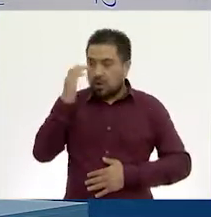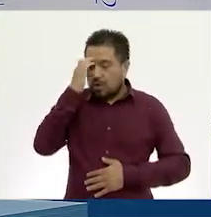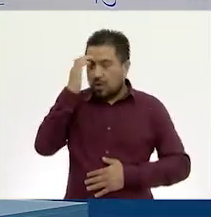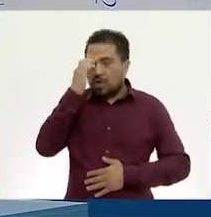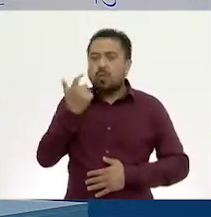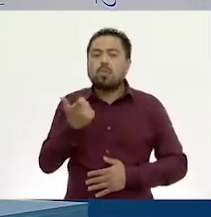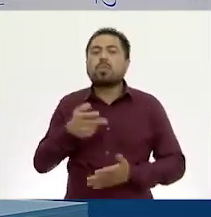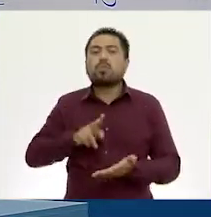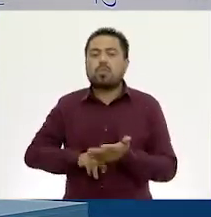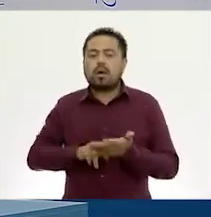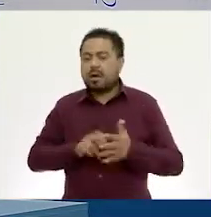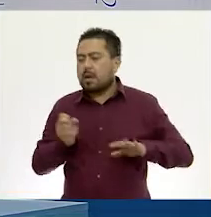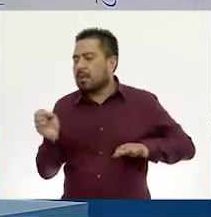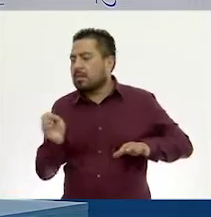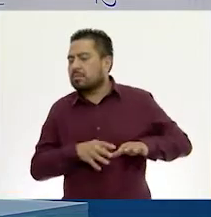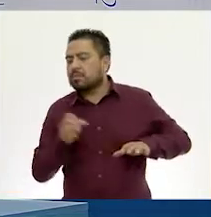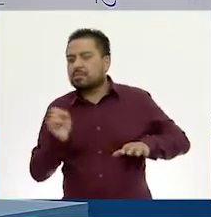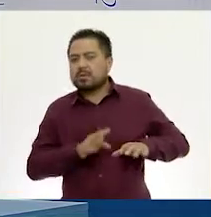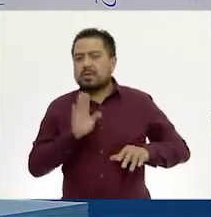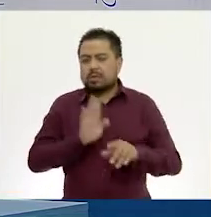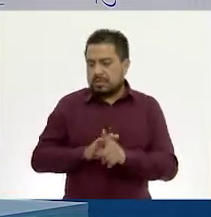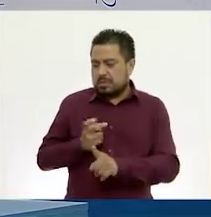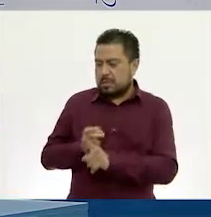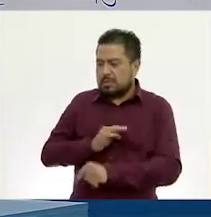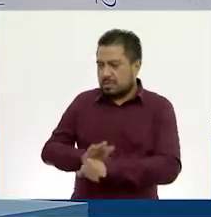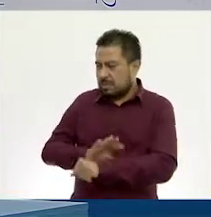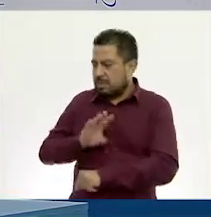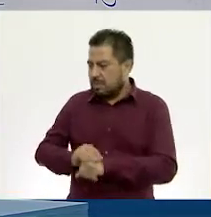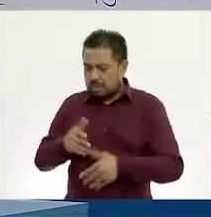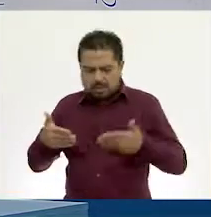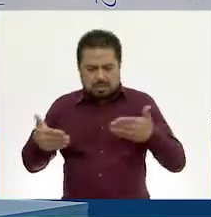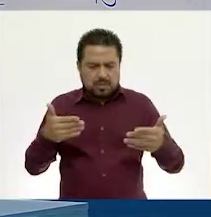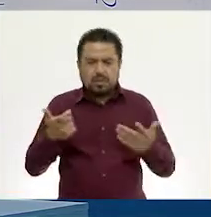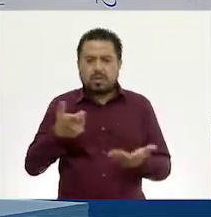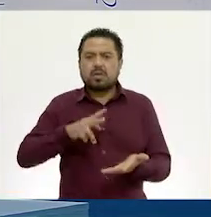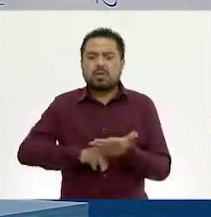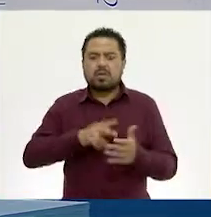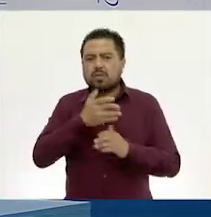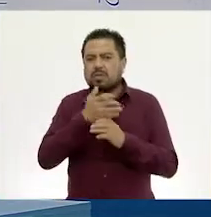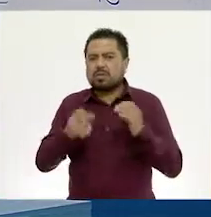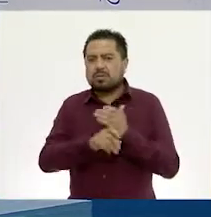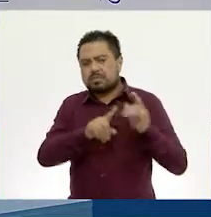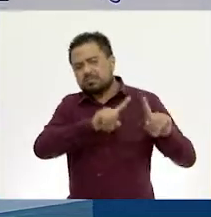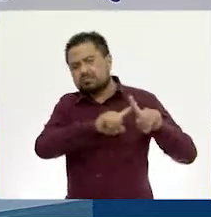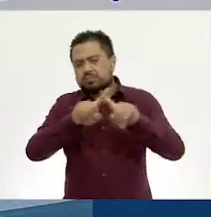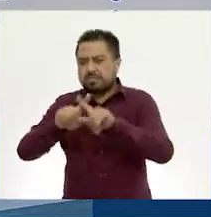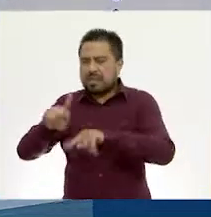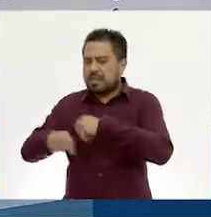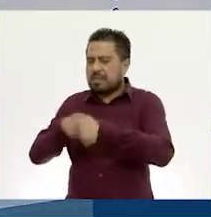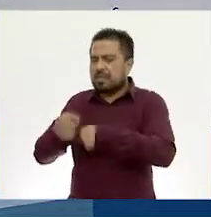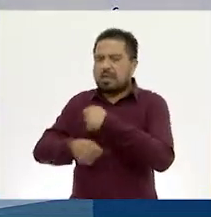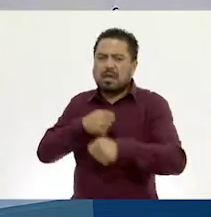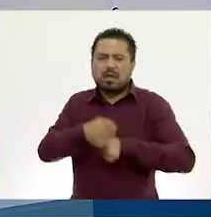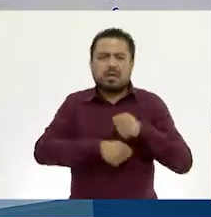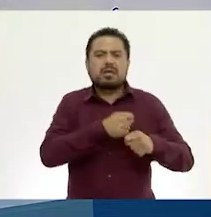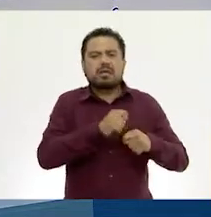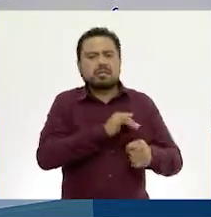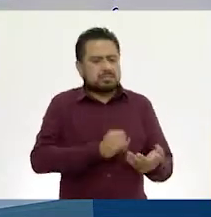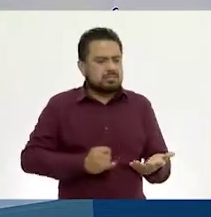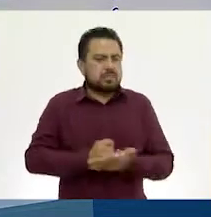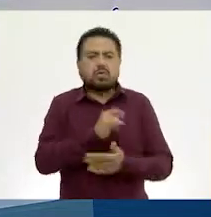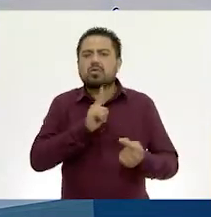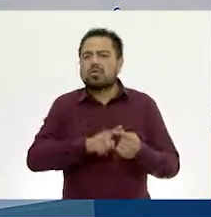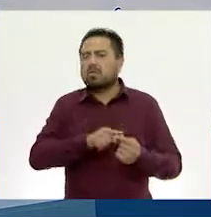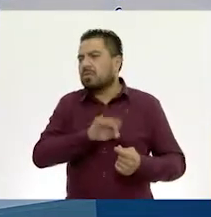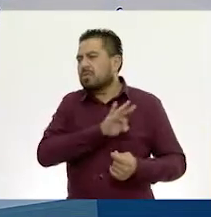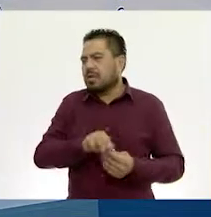pues, cuánto estamos ahorrando, porque esto nos va a permitir comparar los precios de los artículos en diferentes tiendas y así, pues, poder decidir en